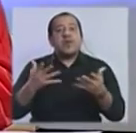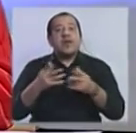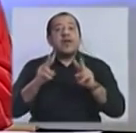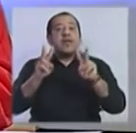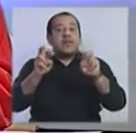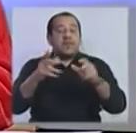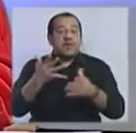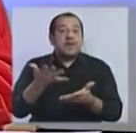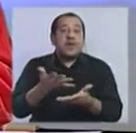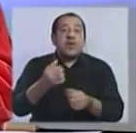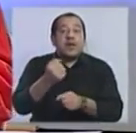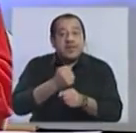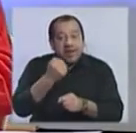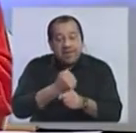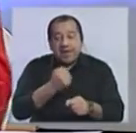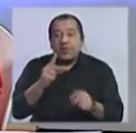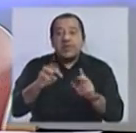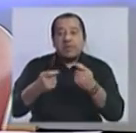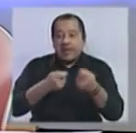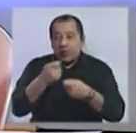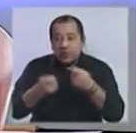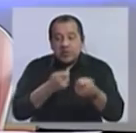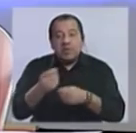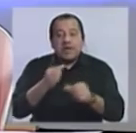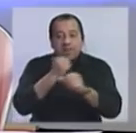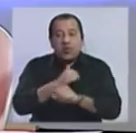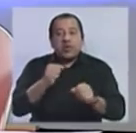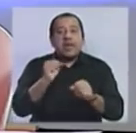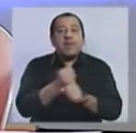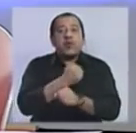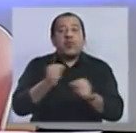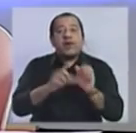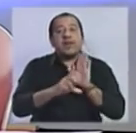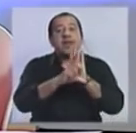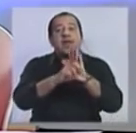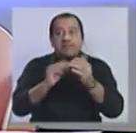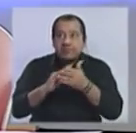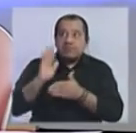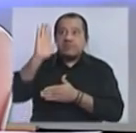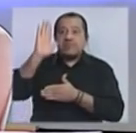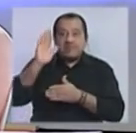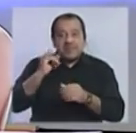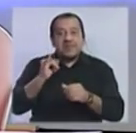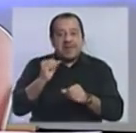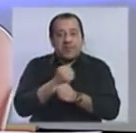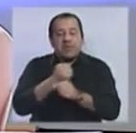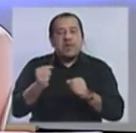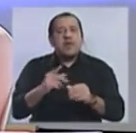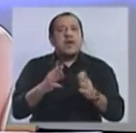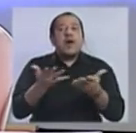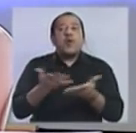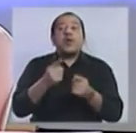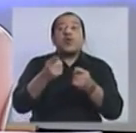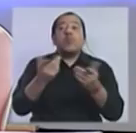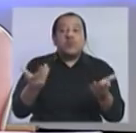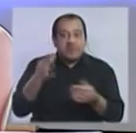de hormiga, de negociación, para lograr tener las manos levantadas en las leyes. ¿Cómo te ves en